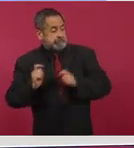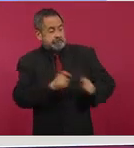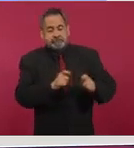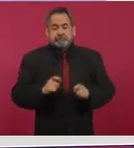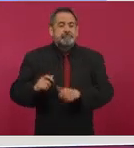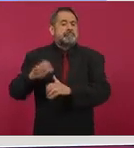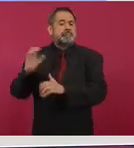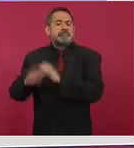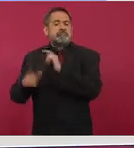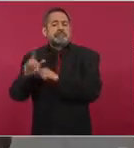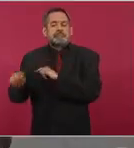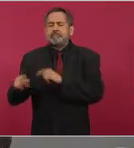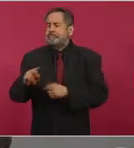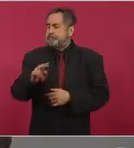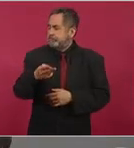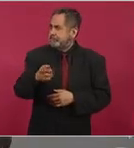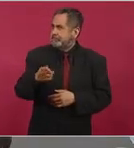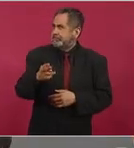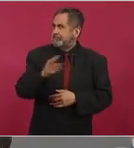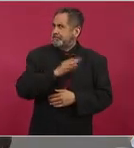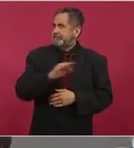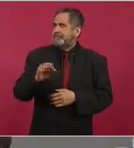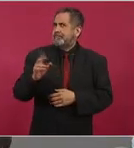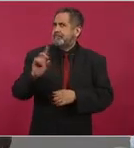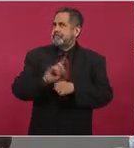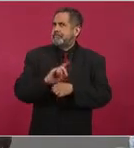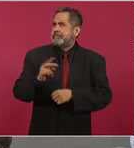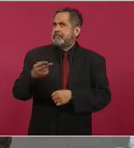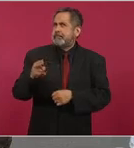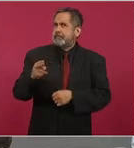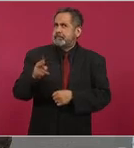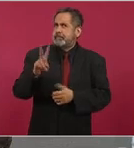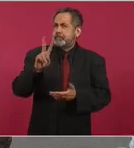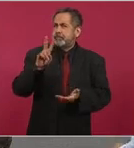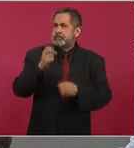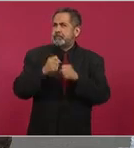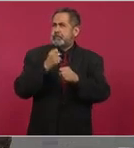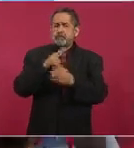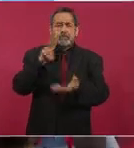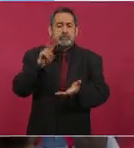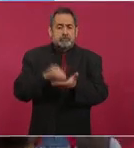En noviembre del 2000